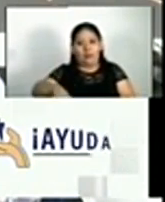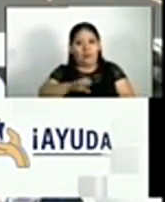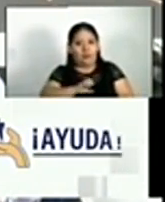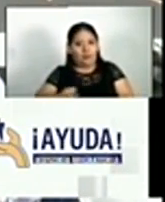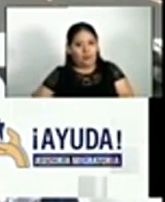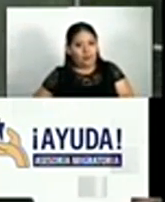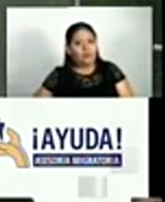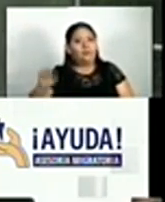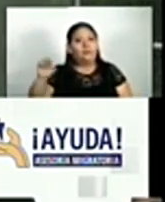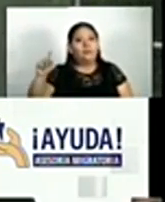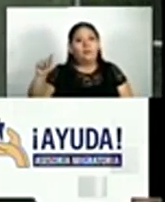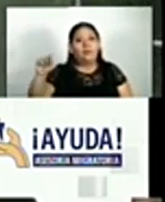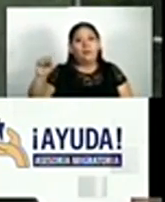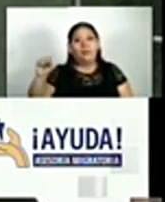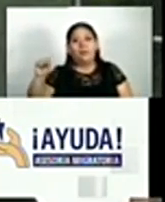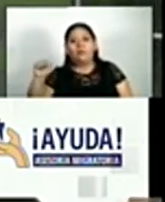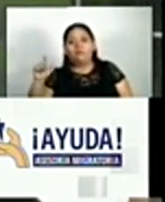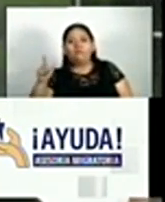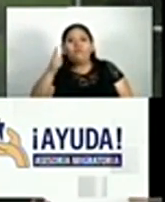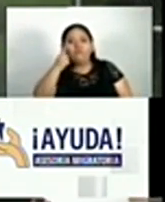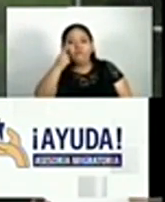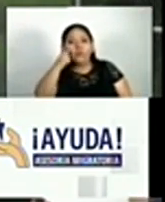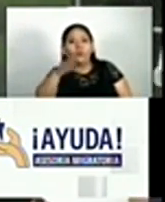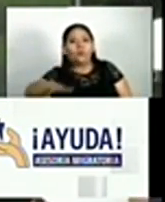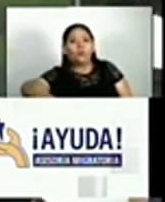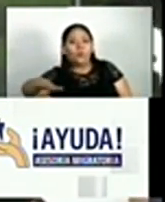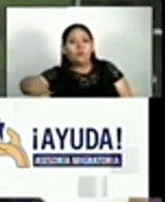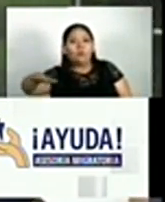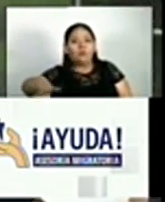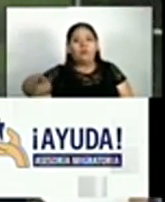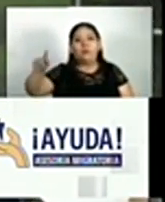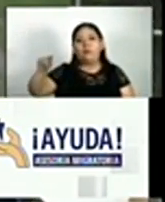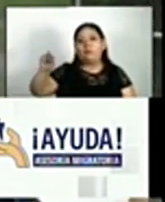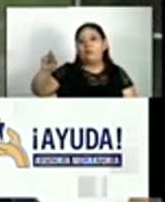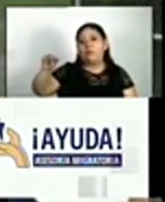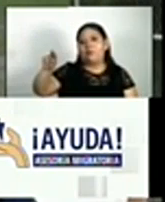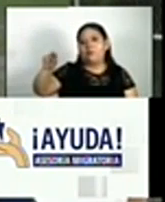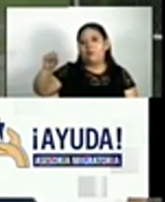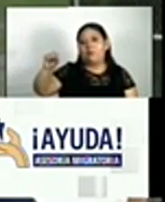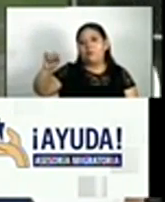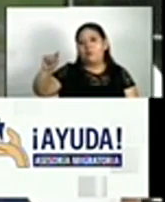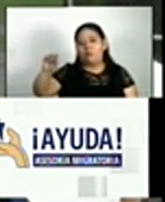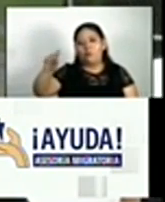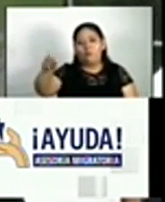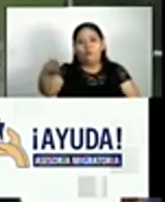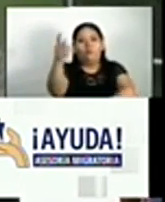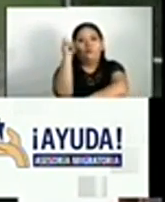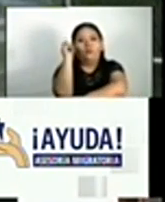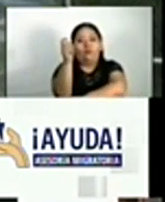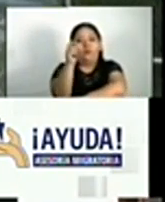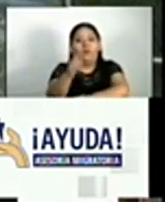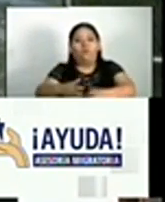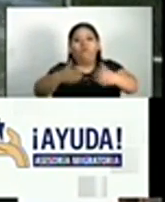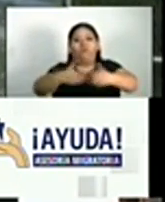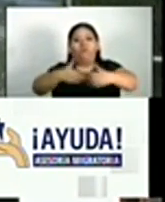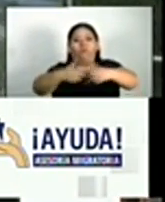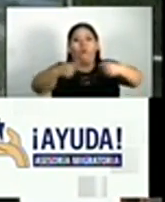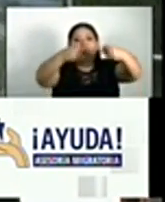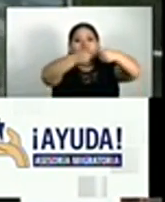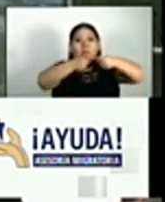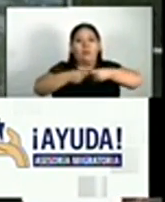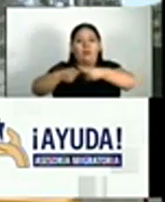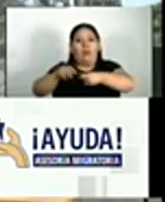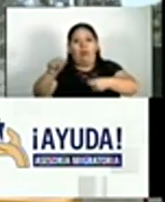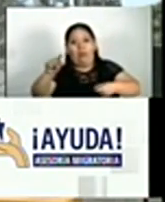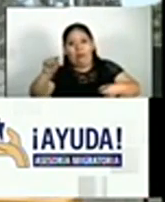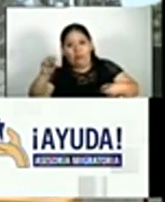E. Tesal, la cual está ubicada en el cantón El Tránsito de La Libertad y suministrará energía a los municipios